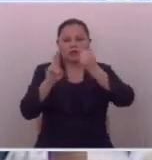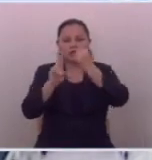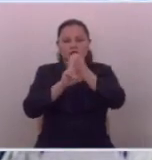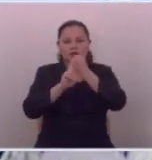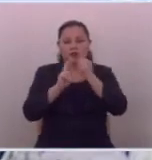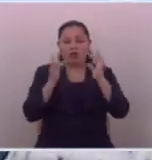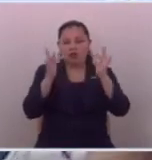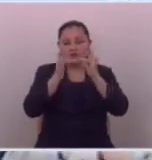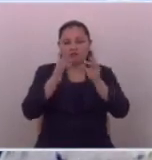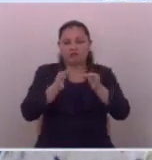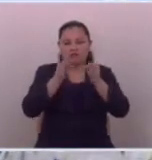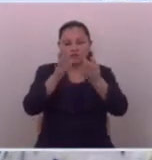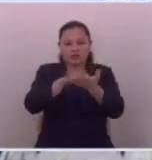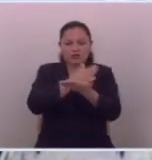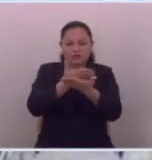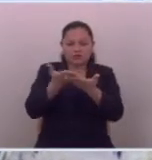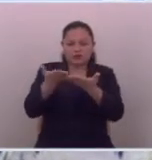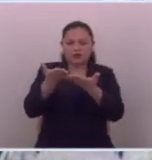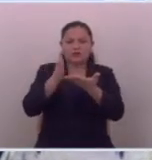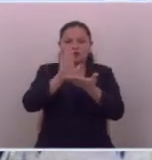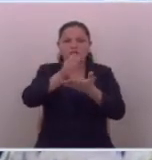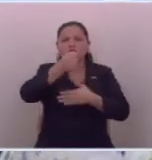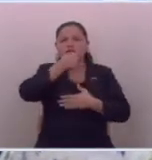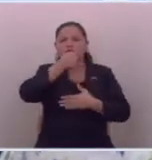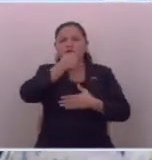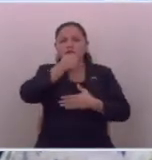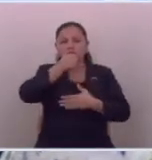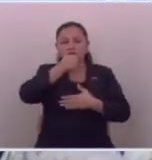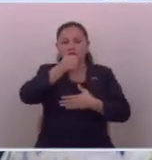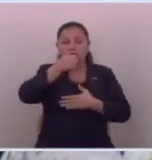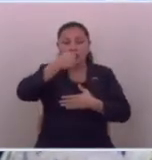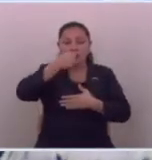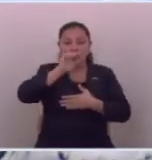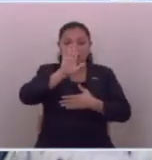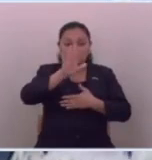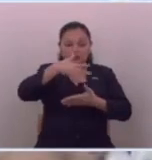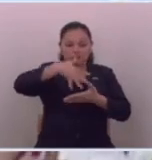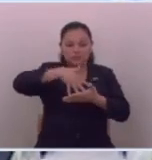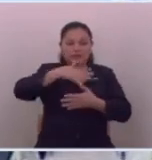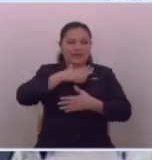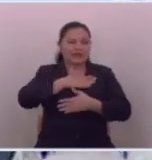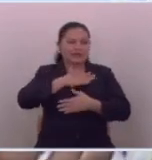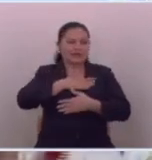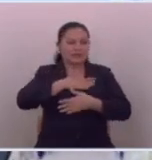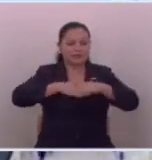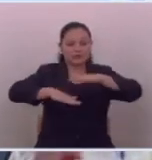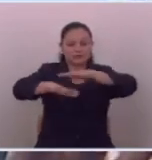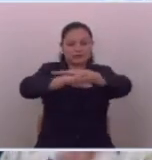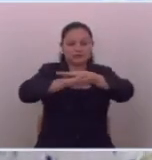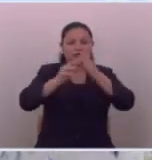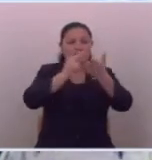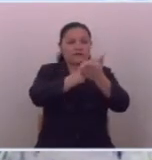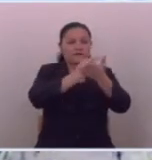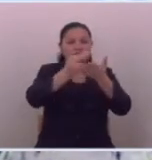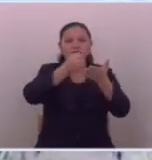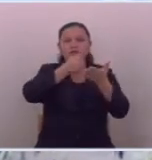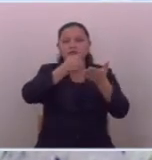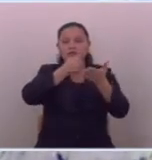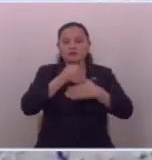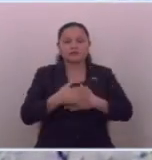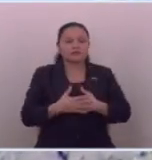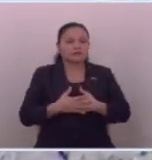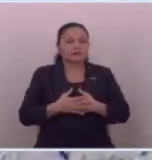medios digitales comparten contenido a la población tengan fuentes fidedignas de información